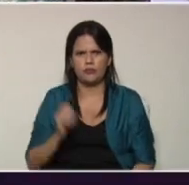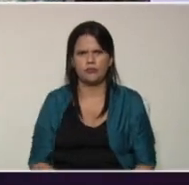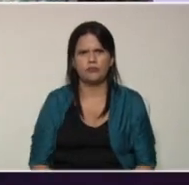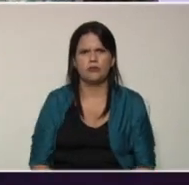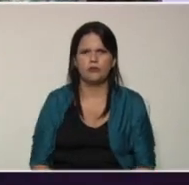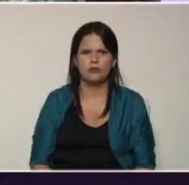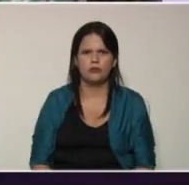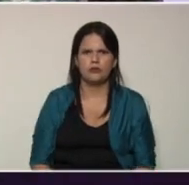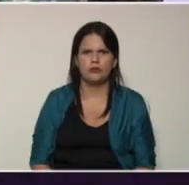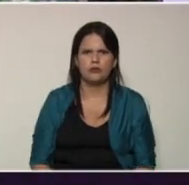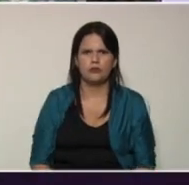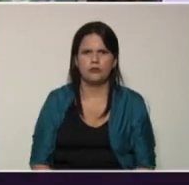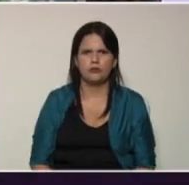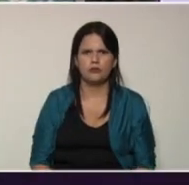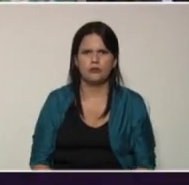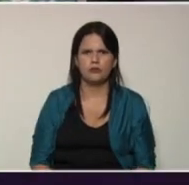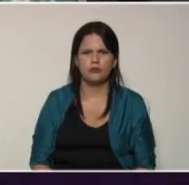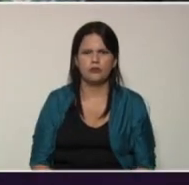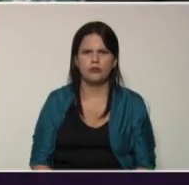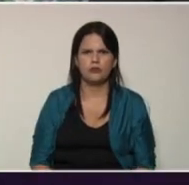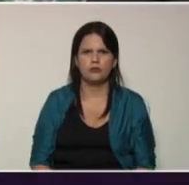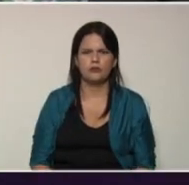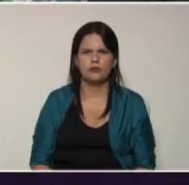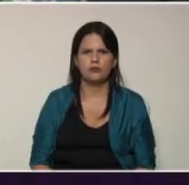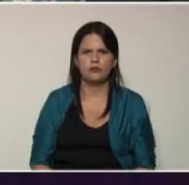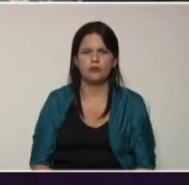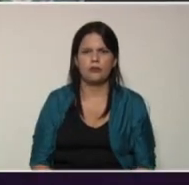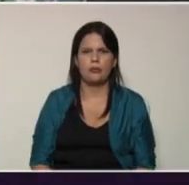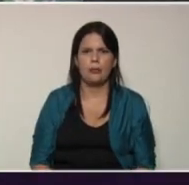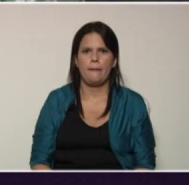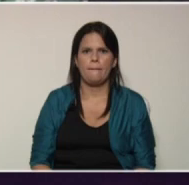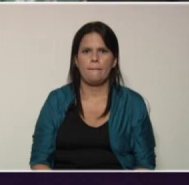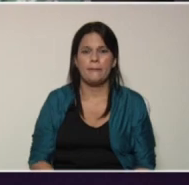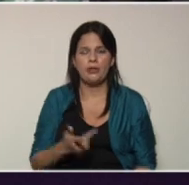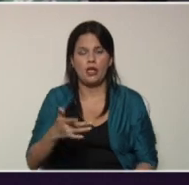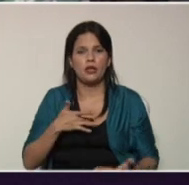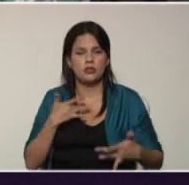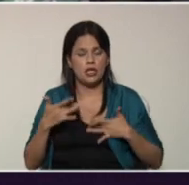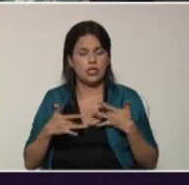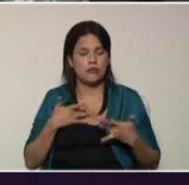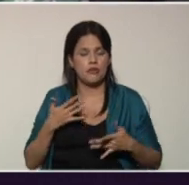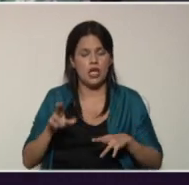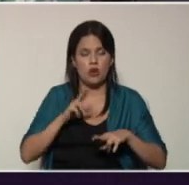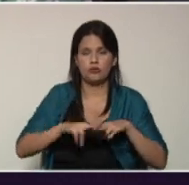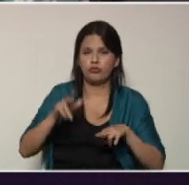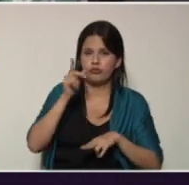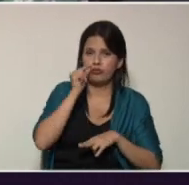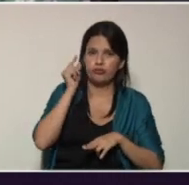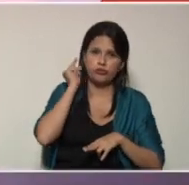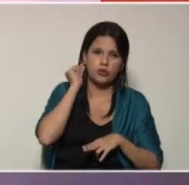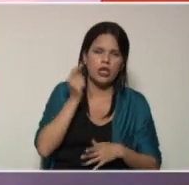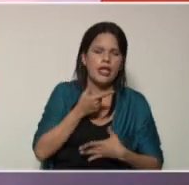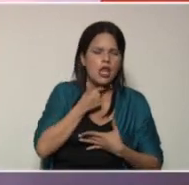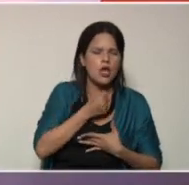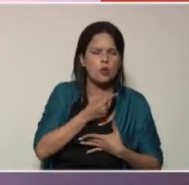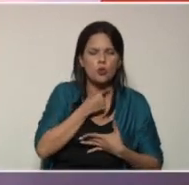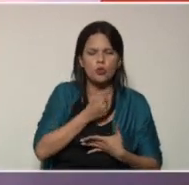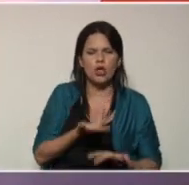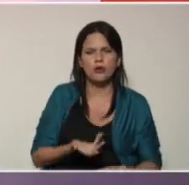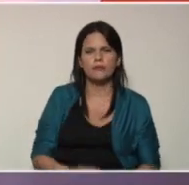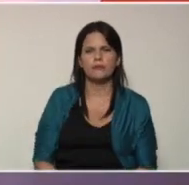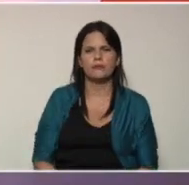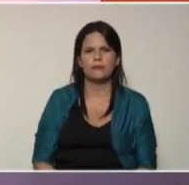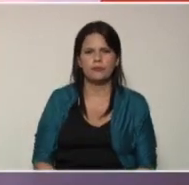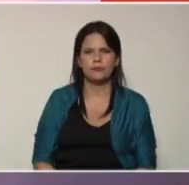que tenemos destinado para la siembra este tipo de actividades a los niños y a las niñas les encanta